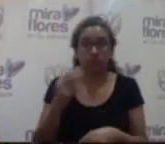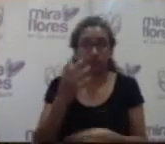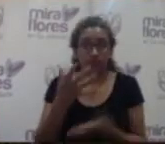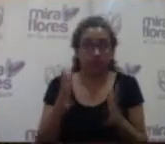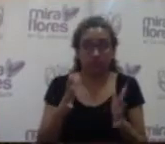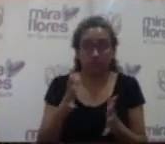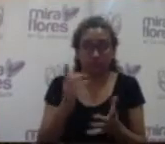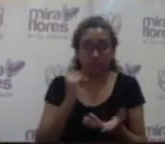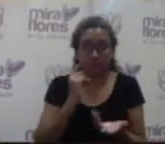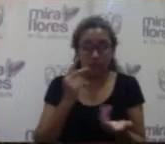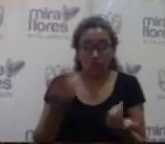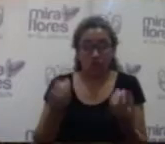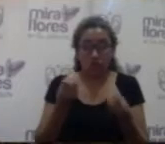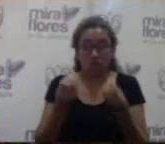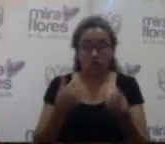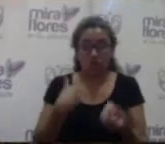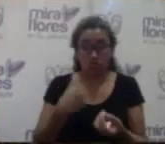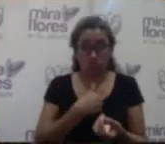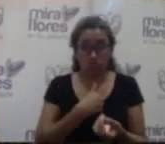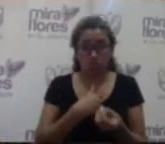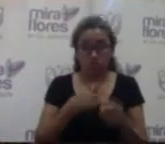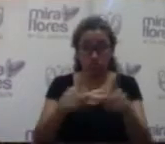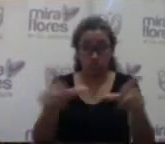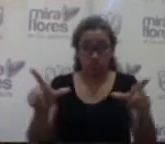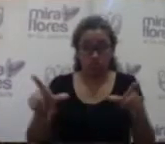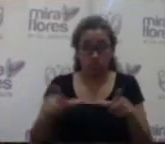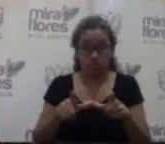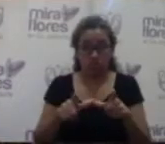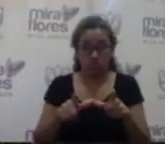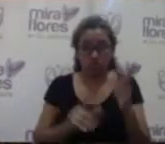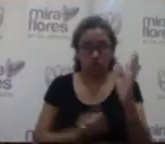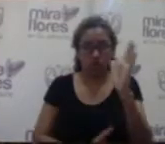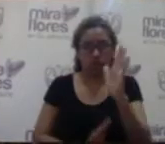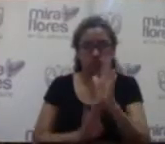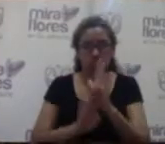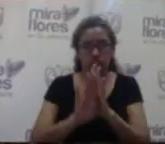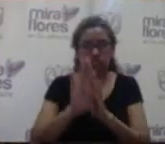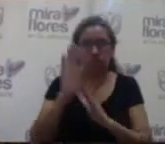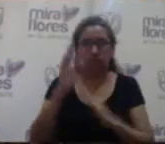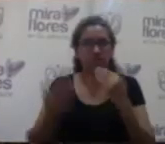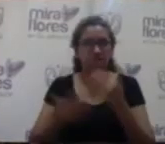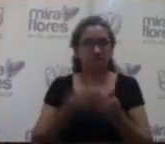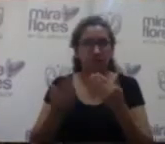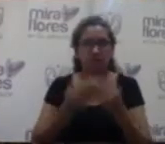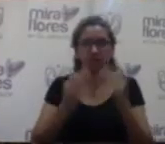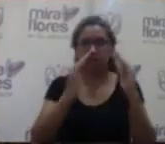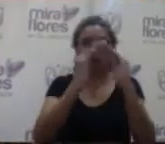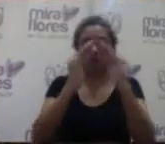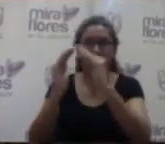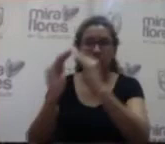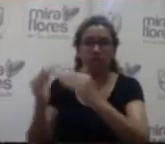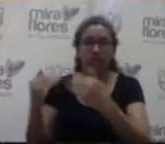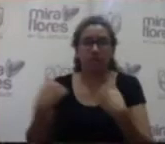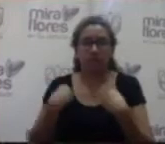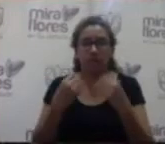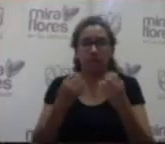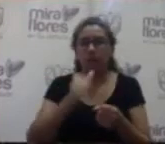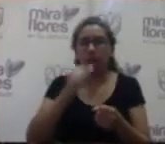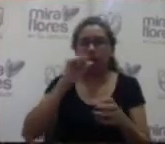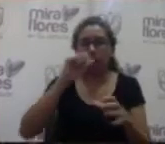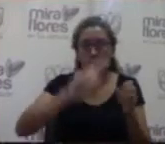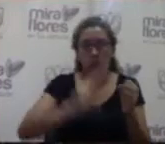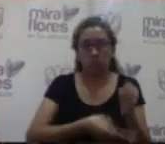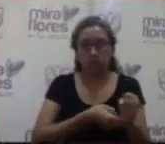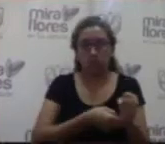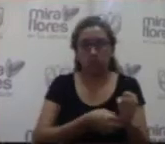una ciudad como la nuestra donde se han desarrollado muchas facilidades y muchas casas tienen cisternas y cosas por el